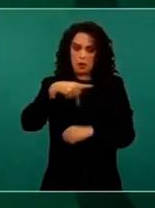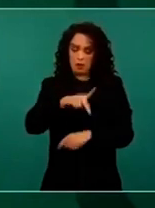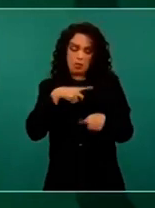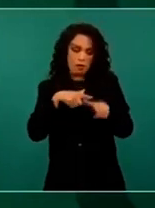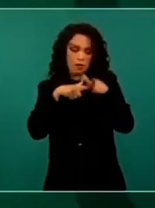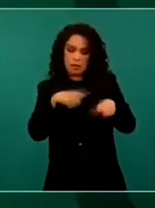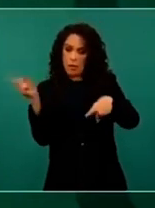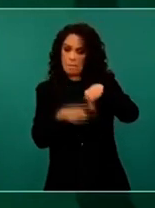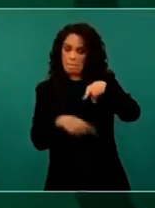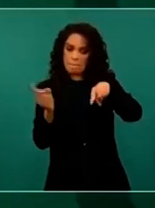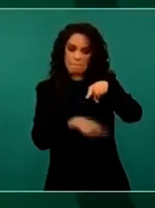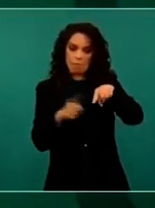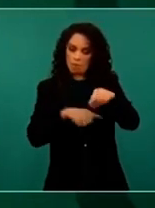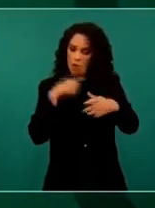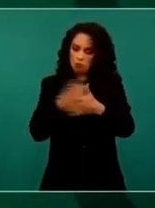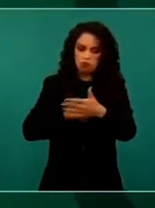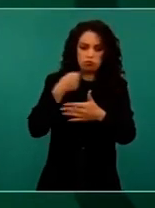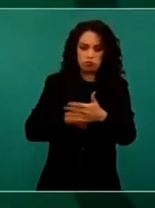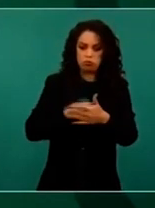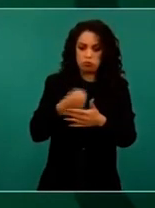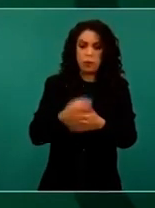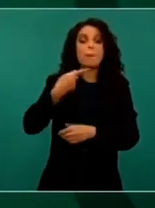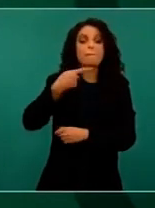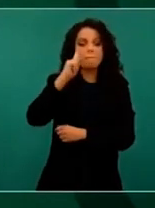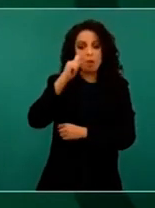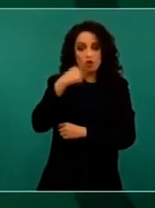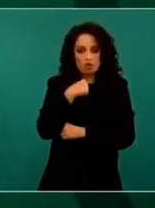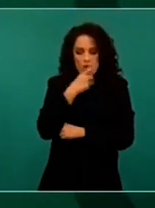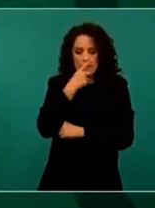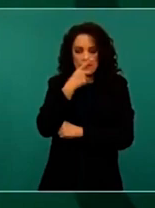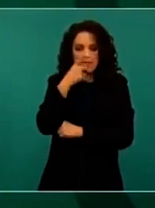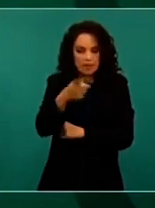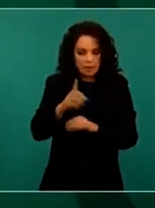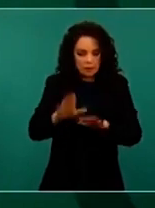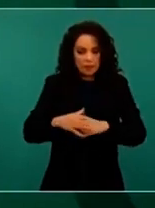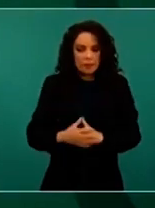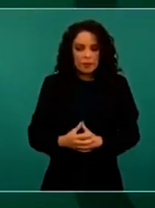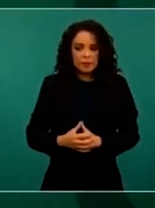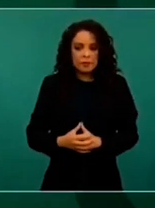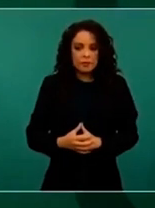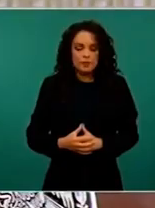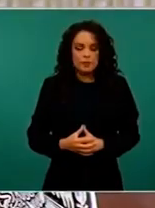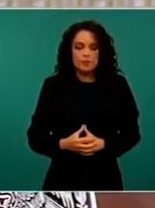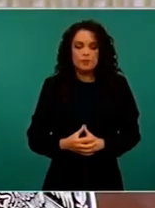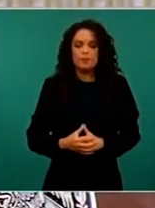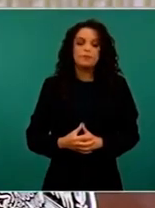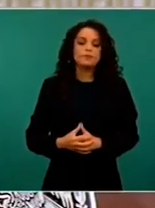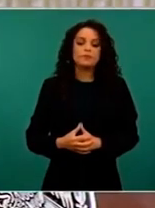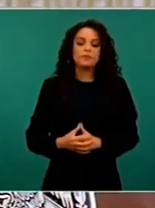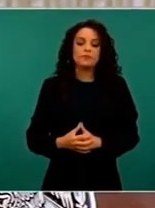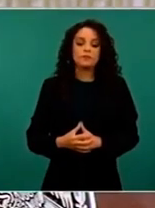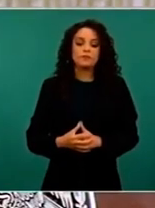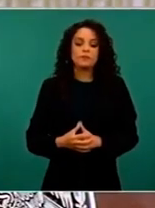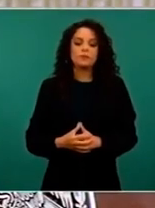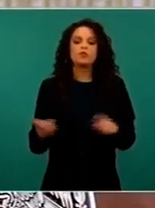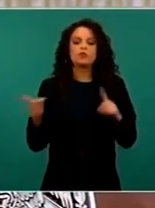Pero yo le puedo decir que hay más valores